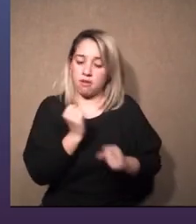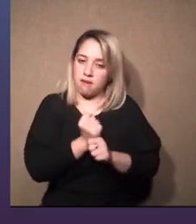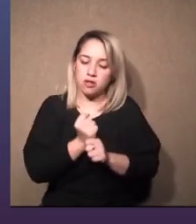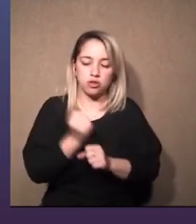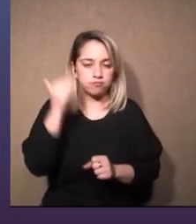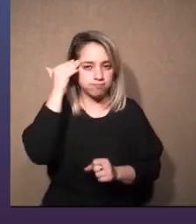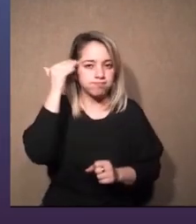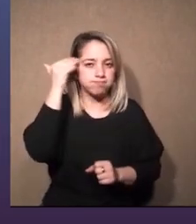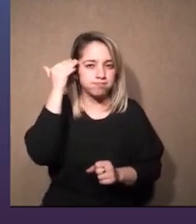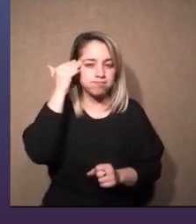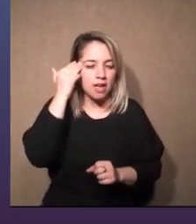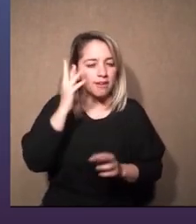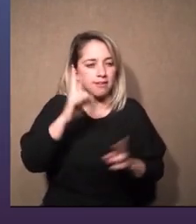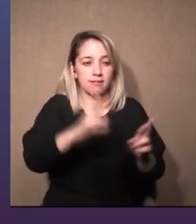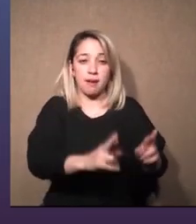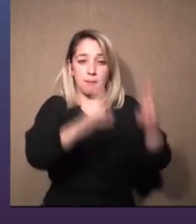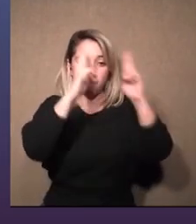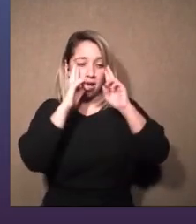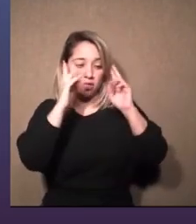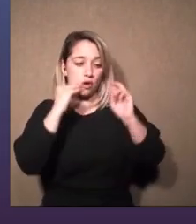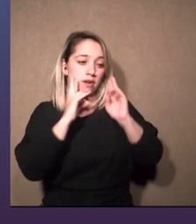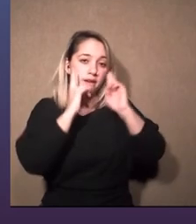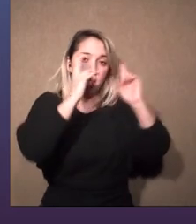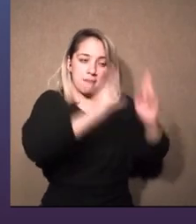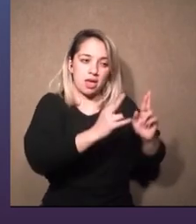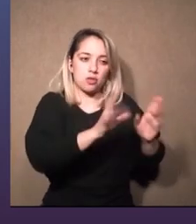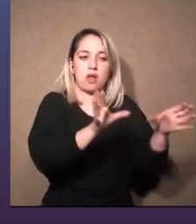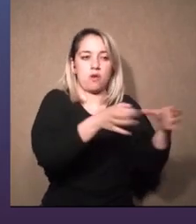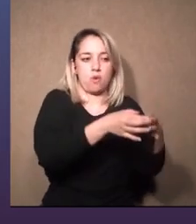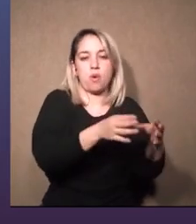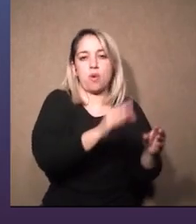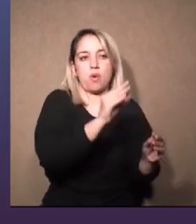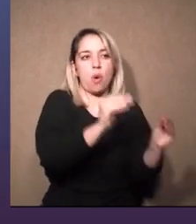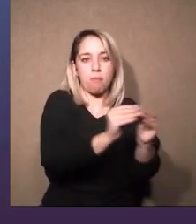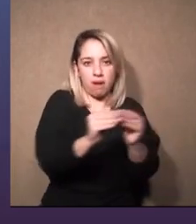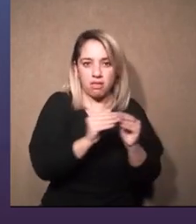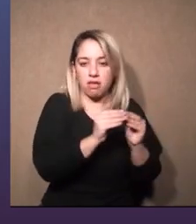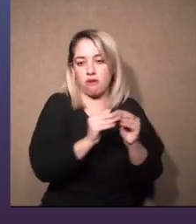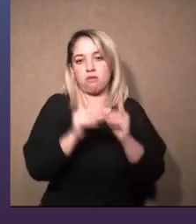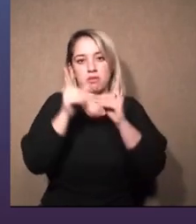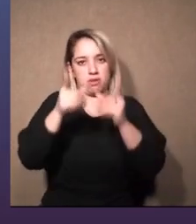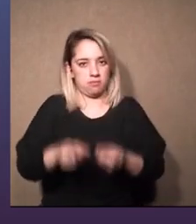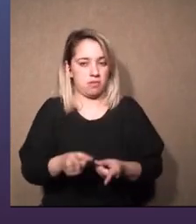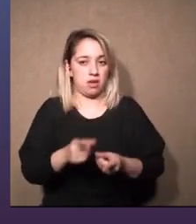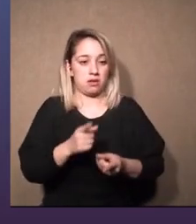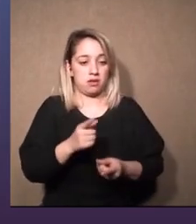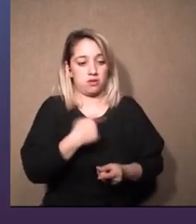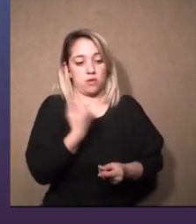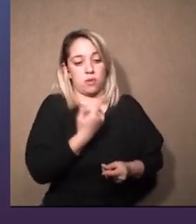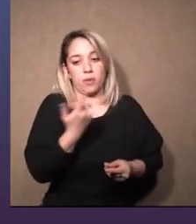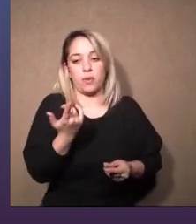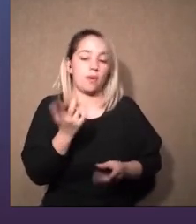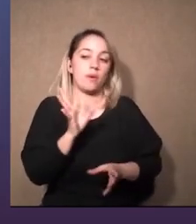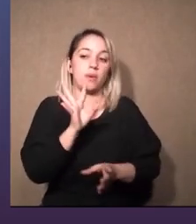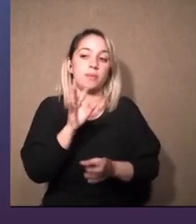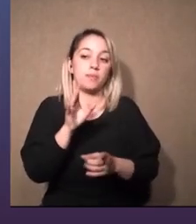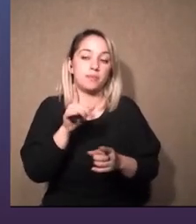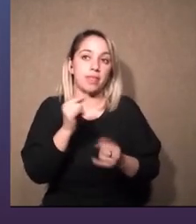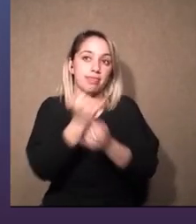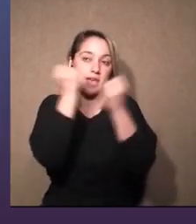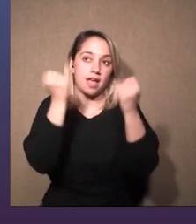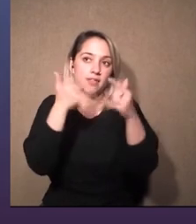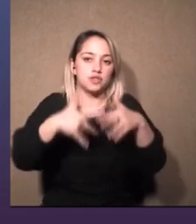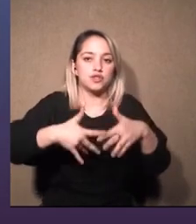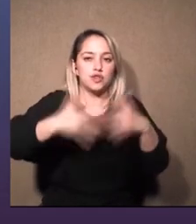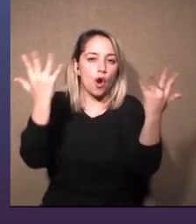respeto mucho hacia los otros integrantes que formamos parte de ese espectáculo